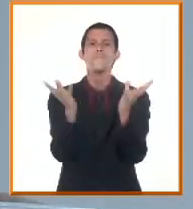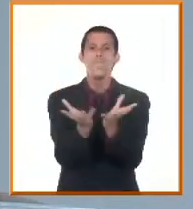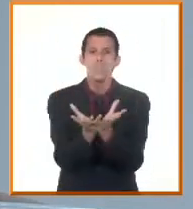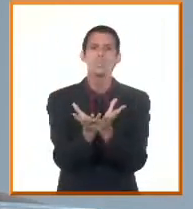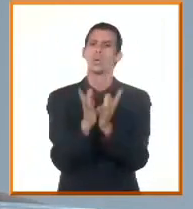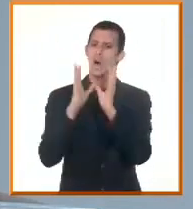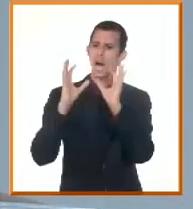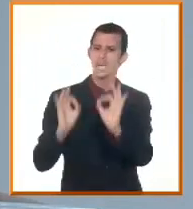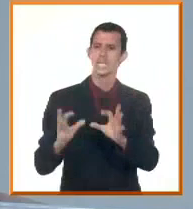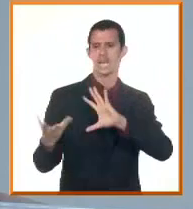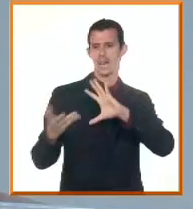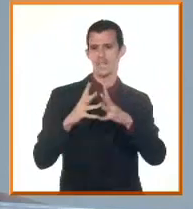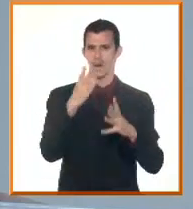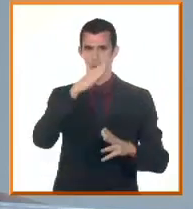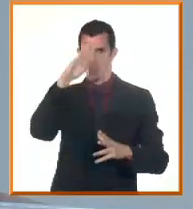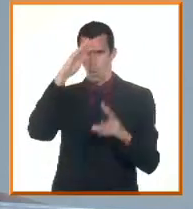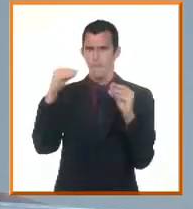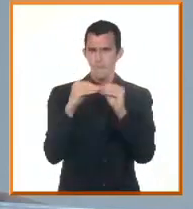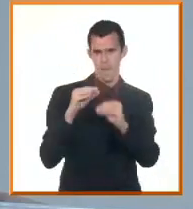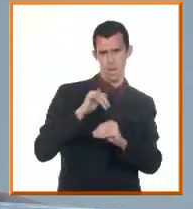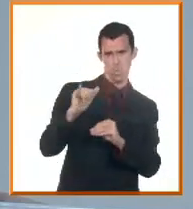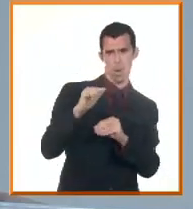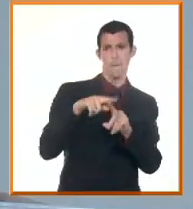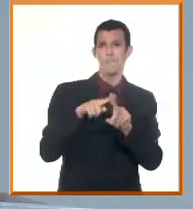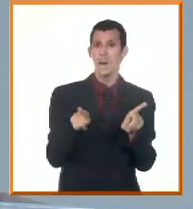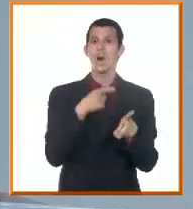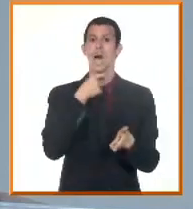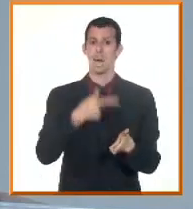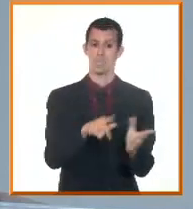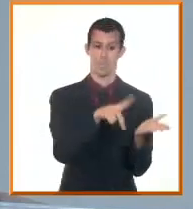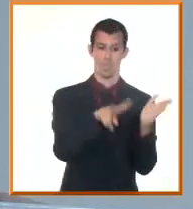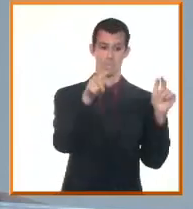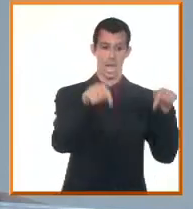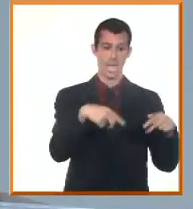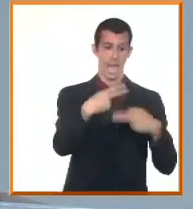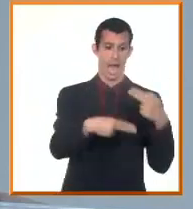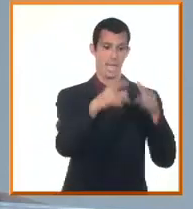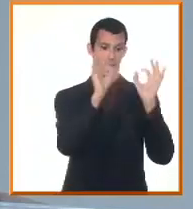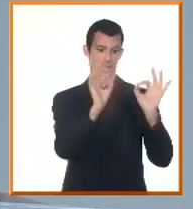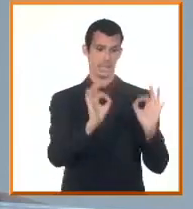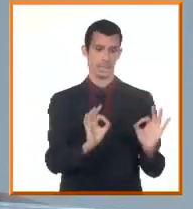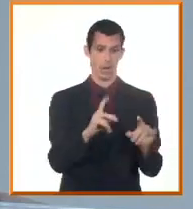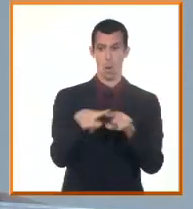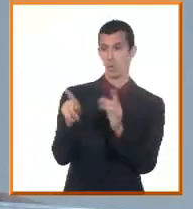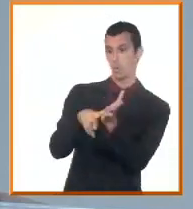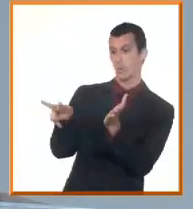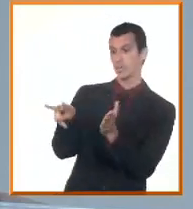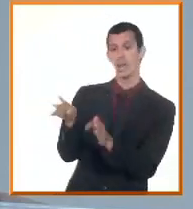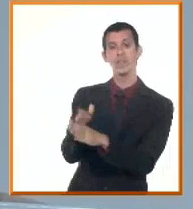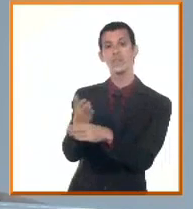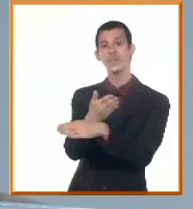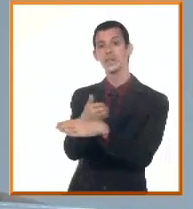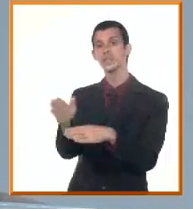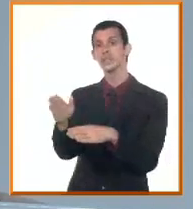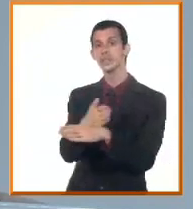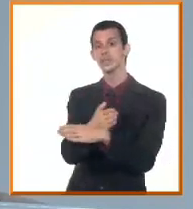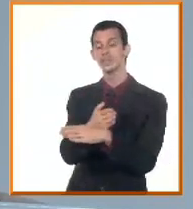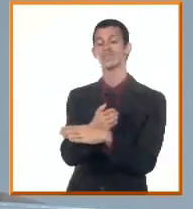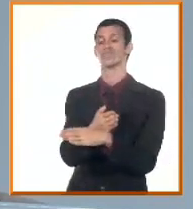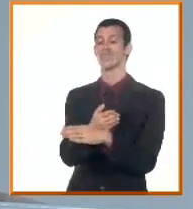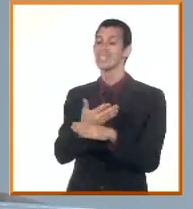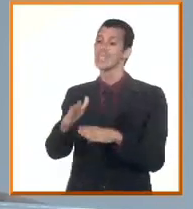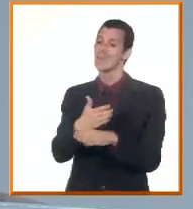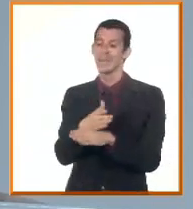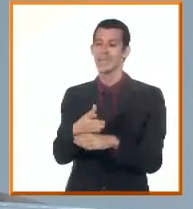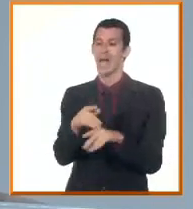cosas por hacer. Hay que decir que hoy en Cuba la empresa estatal, tenemos un total de 2